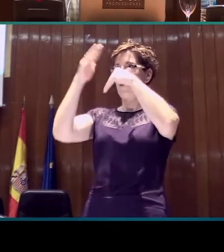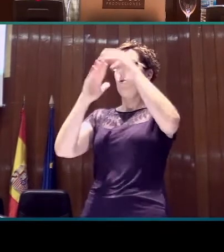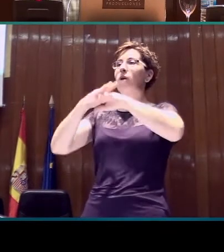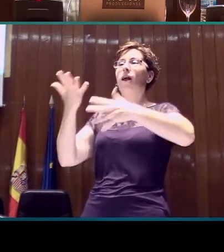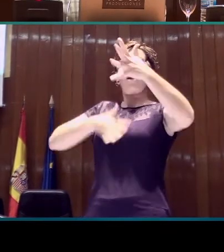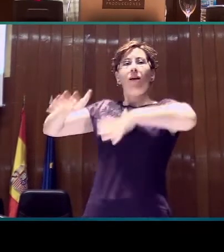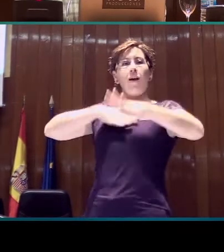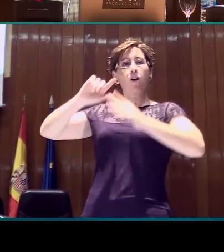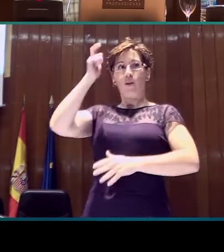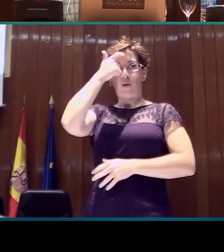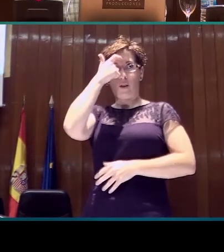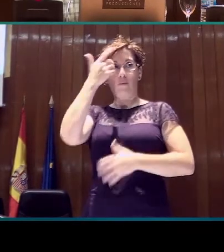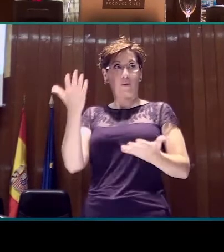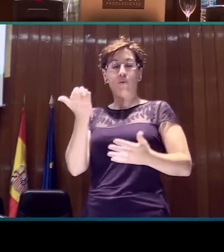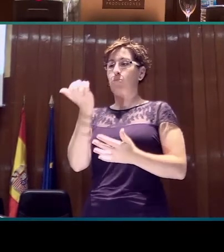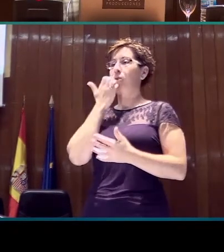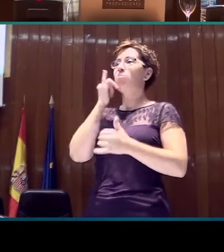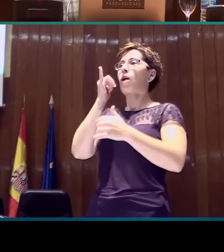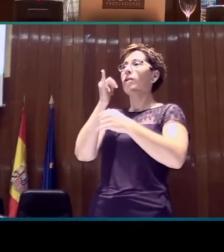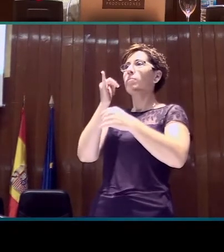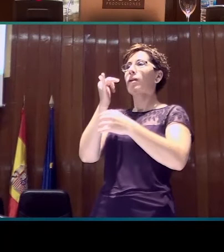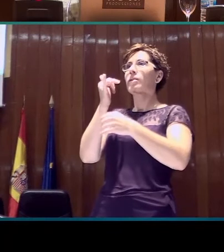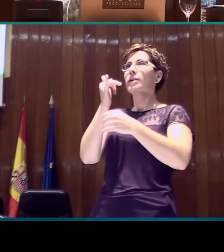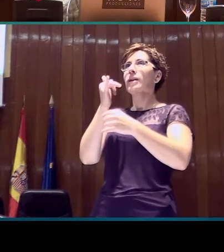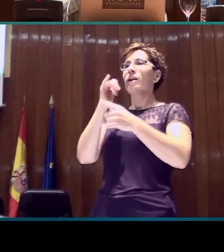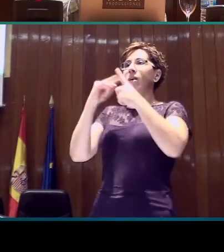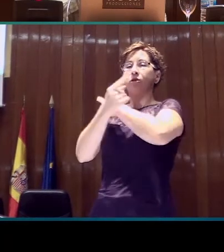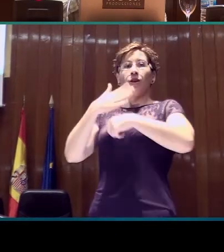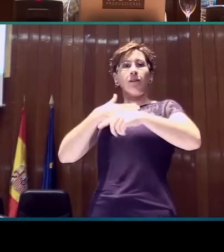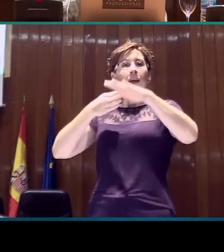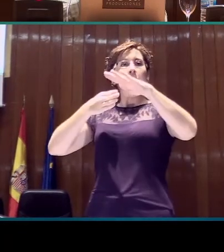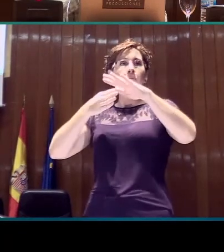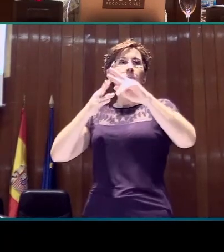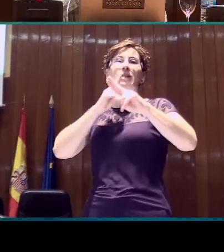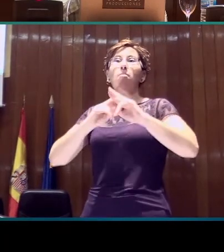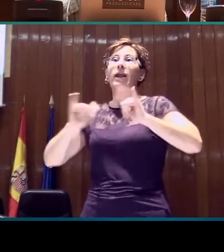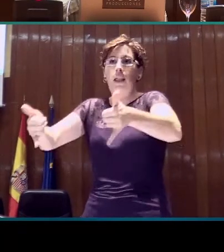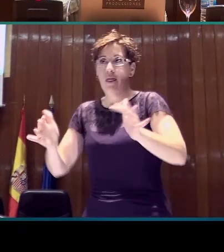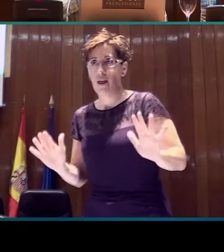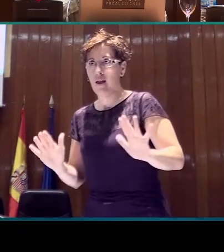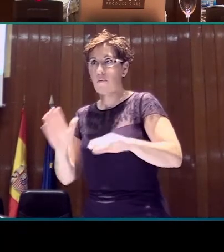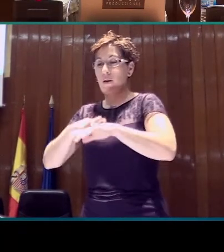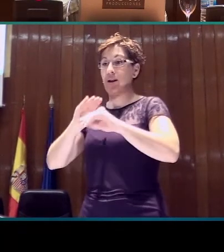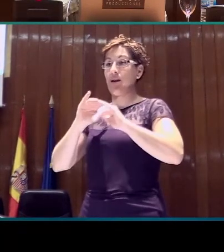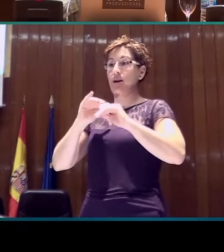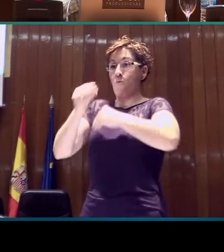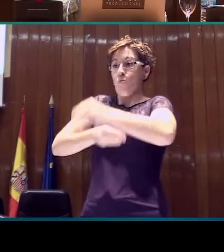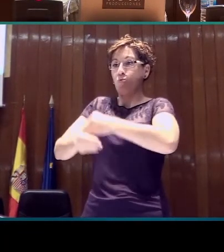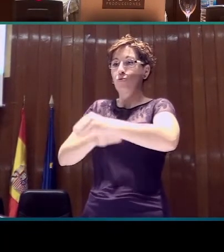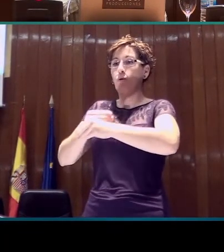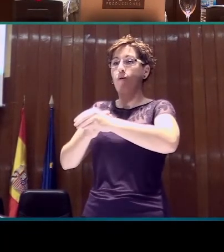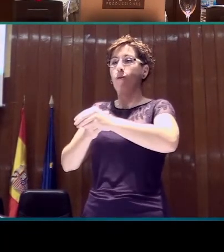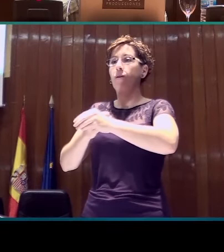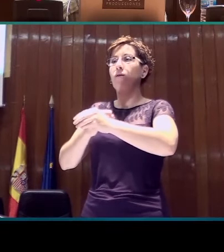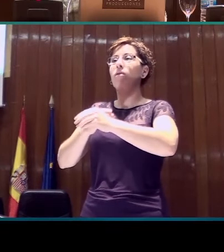Hay varios espacios de entrada que integrados configuran o hacen que surja el signo lista.